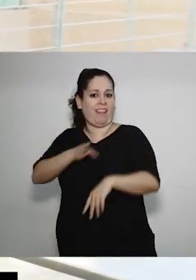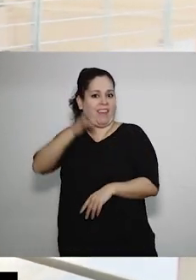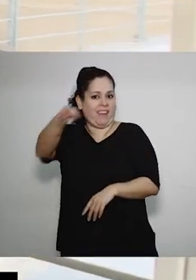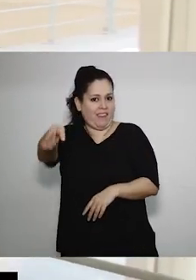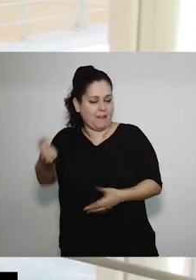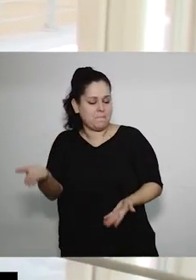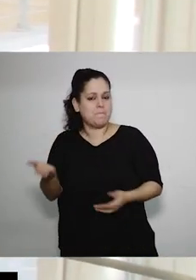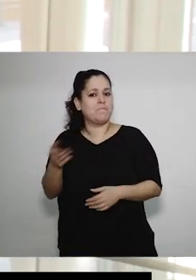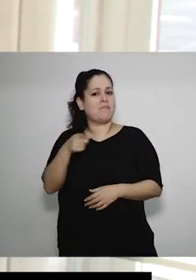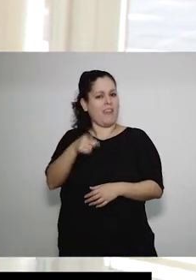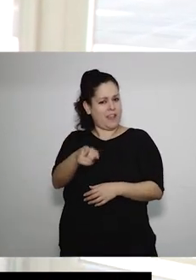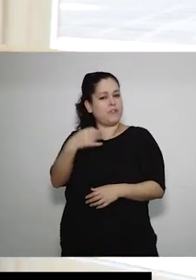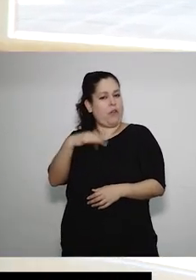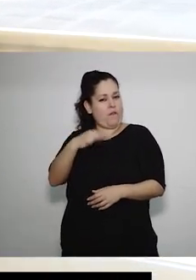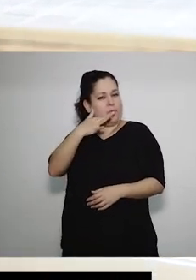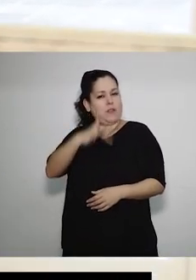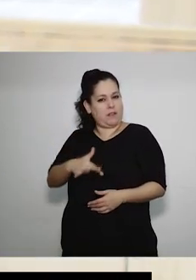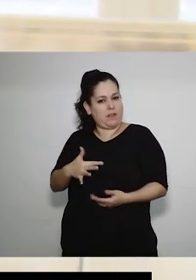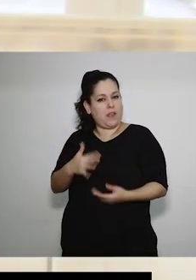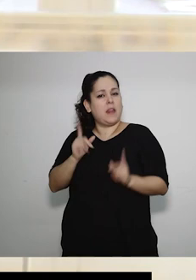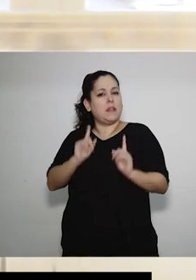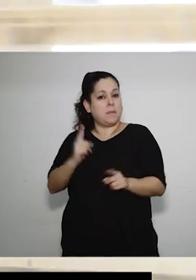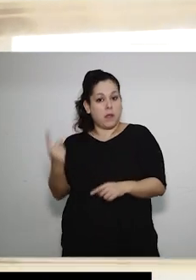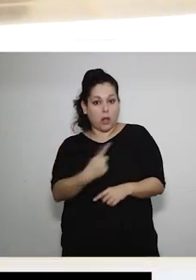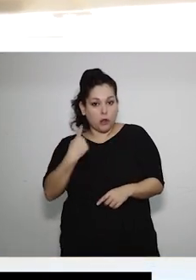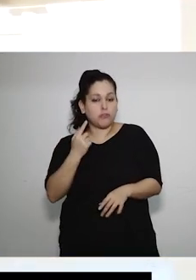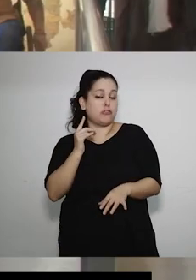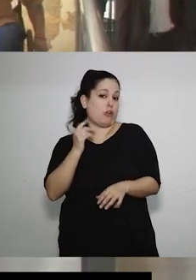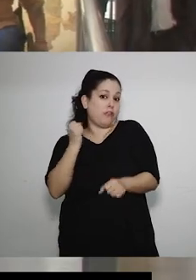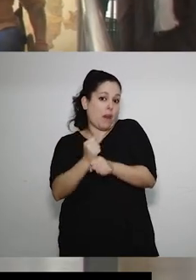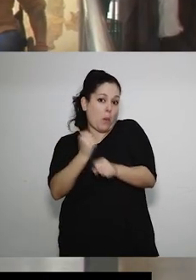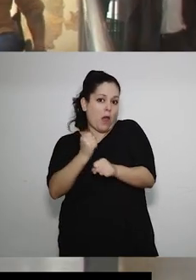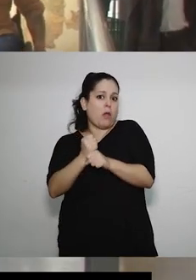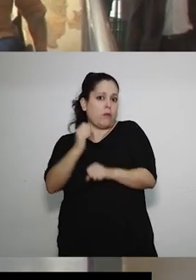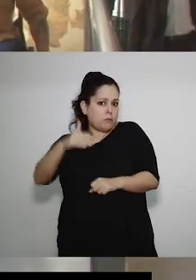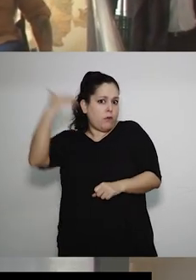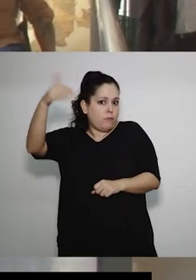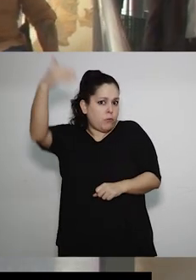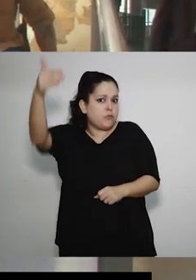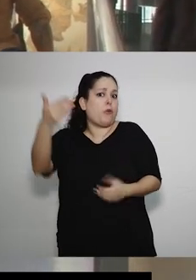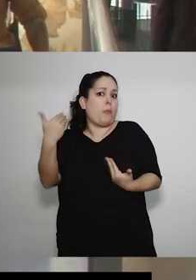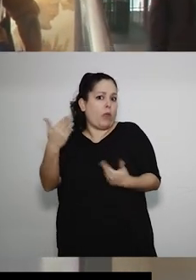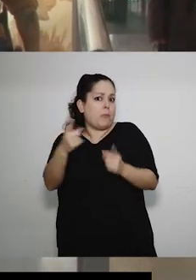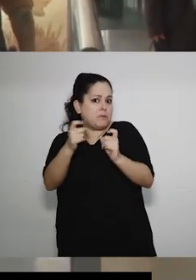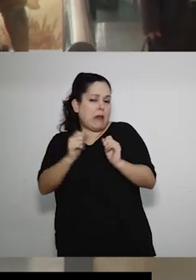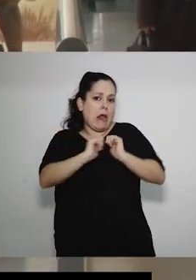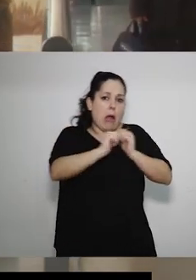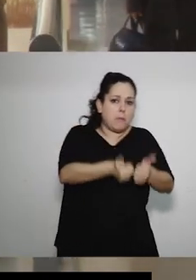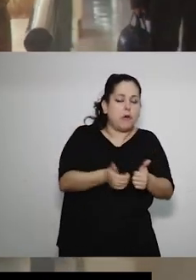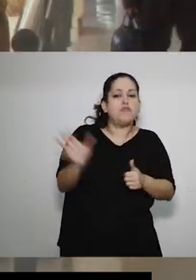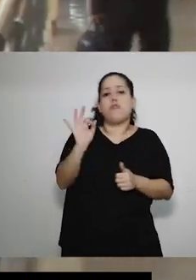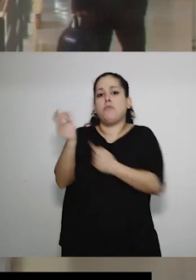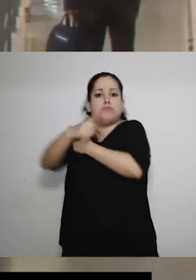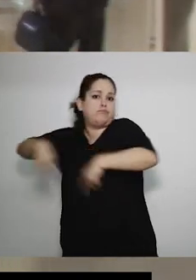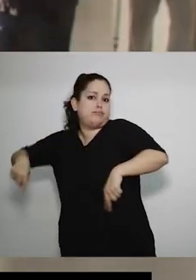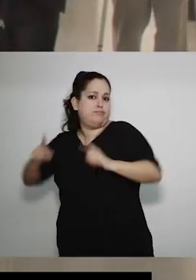Que podamos entender eso, y que podamos entender que nosotros como trabajadores, a lo largo del tiempo, podemos necesitar un apoyo, podemos necesitar